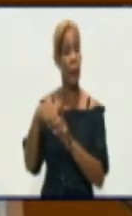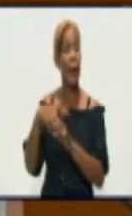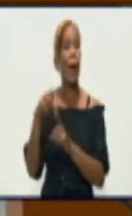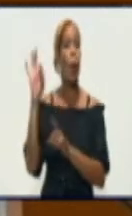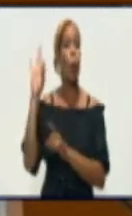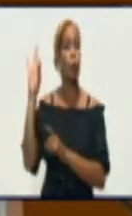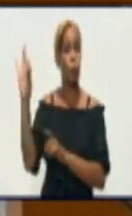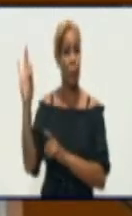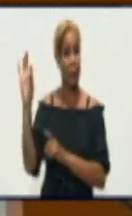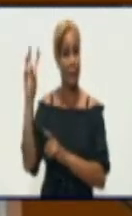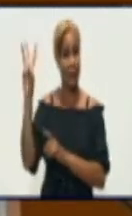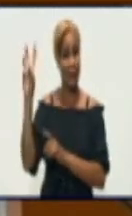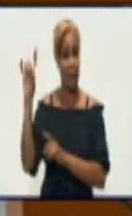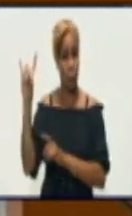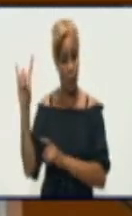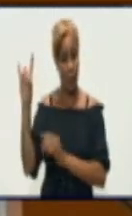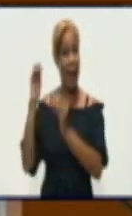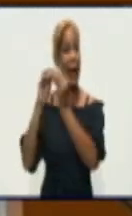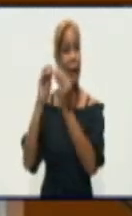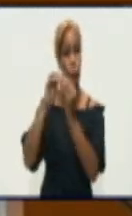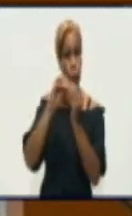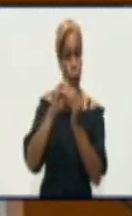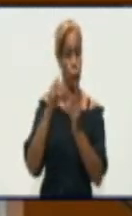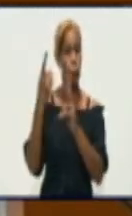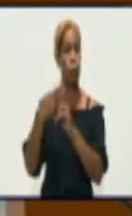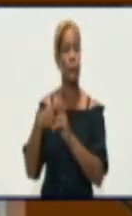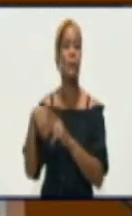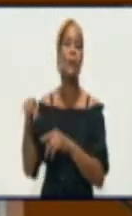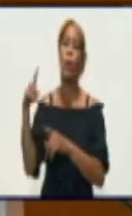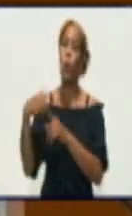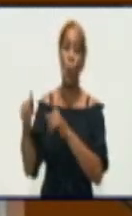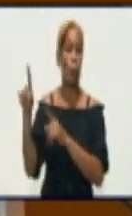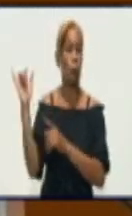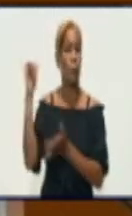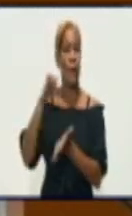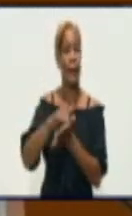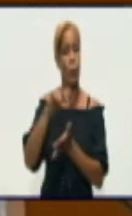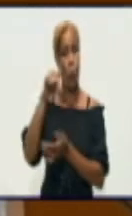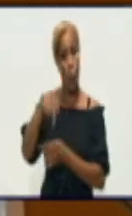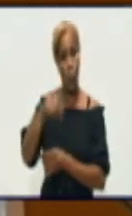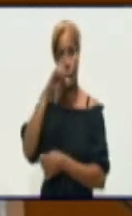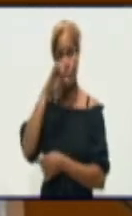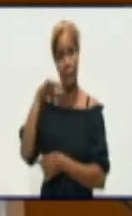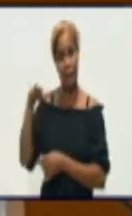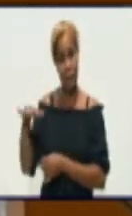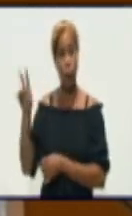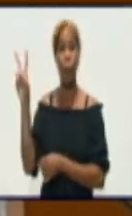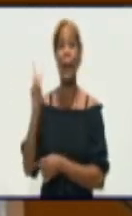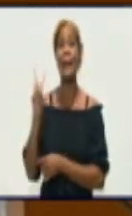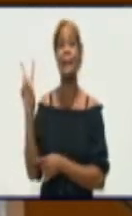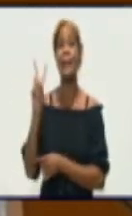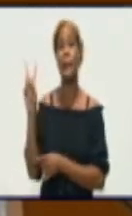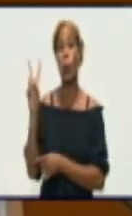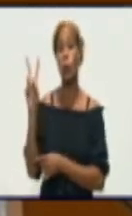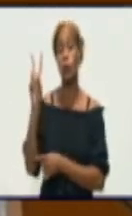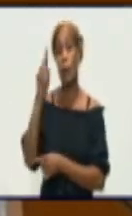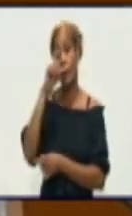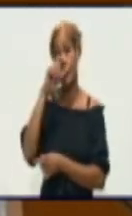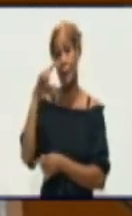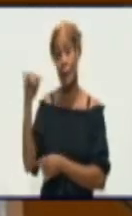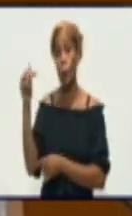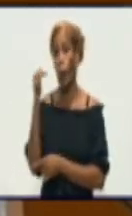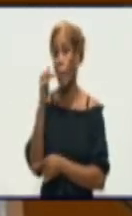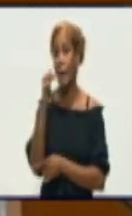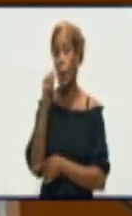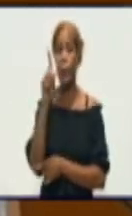autóctonos y 365 viajeros. Hoy en la edad pediátrica reportamos 22 pacientes en